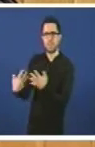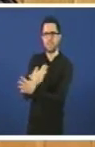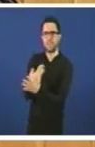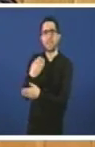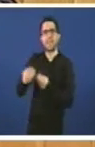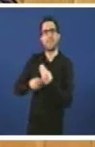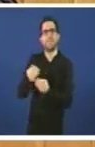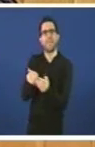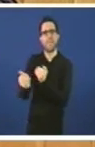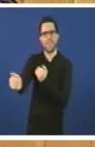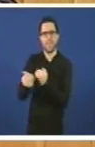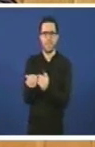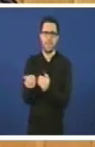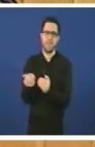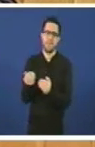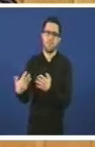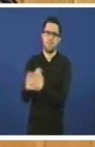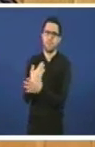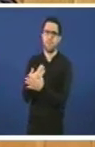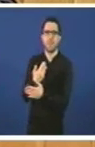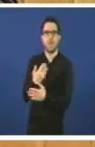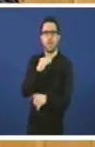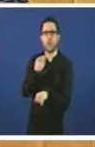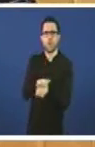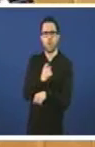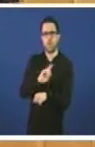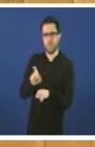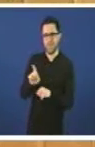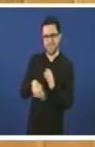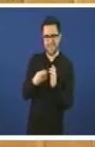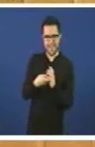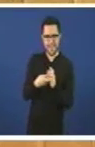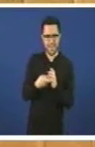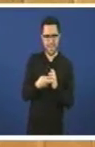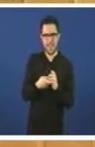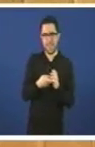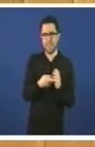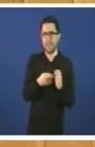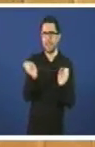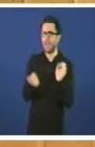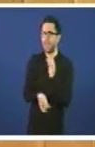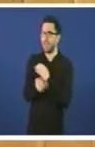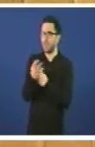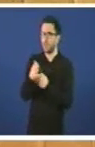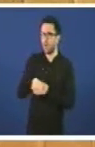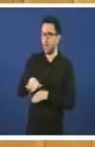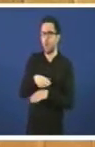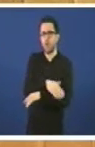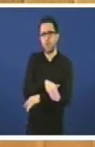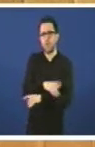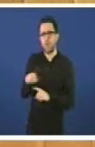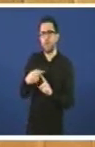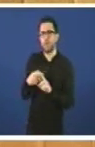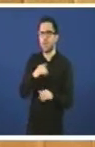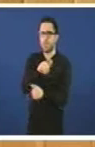facer de contas dos incumprimentos da legalidade como antes e na lei que fai este goberno e por favor non manipule máis. Non nos fale